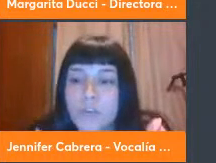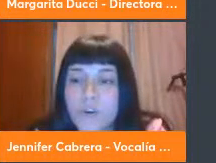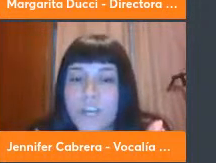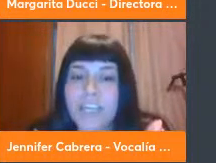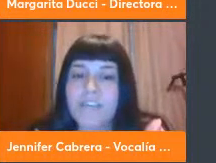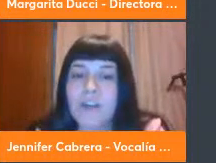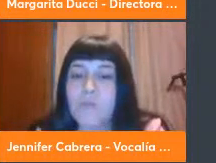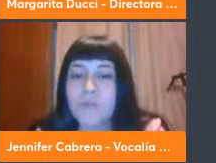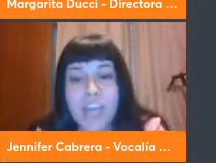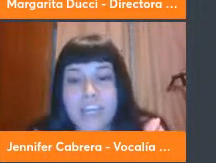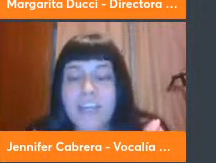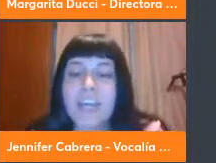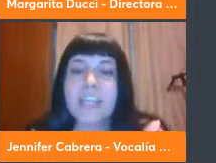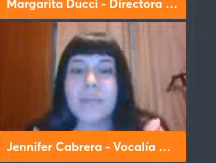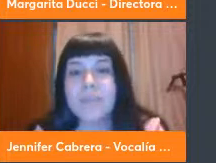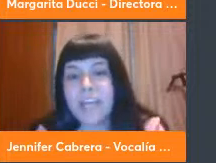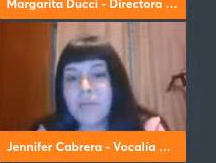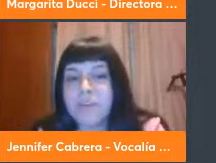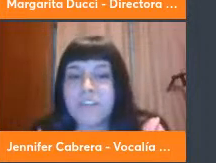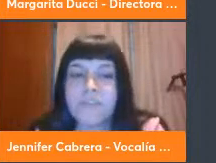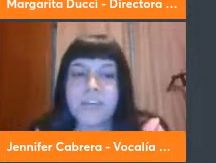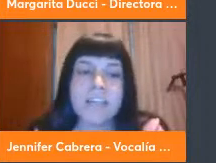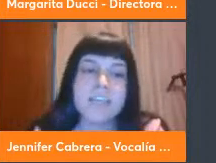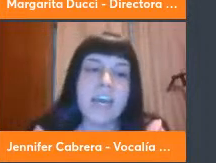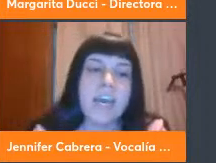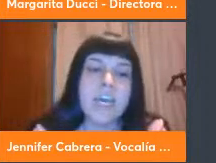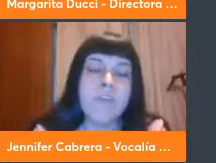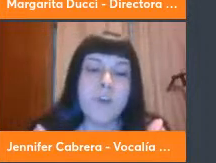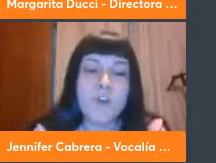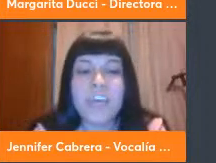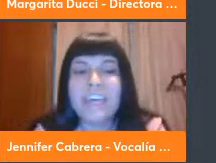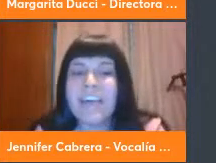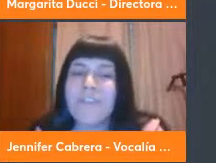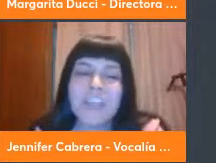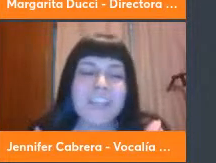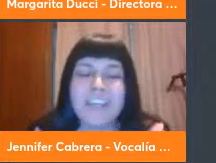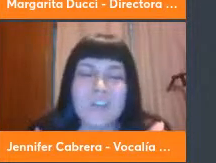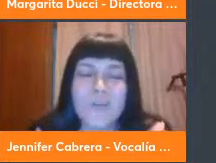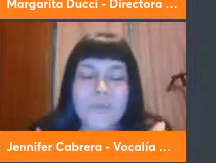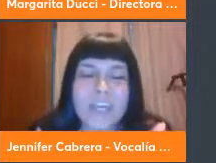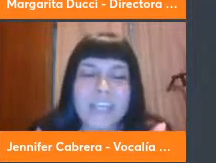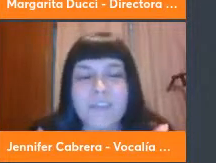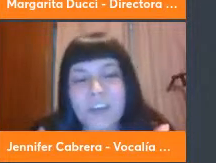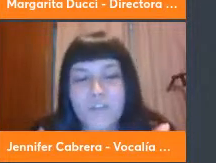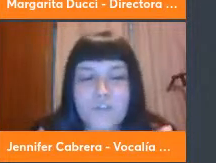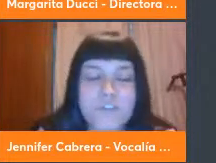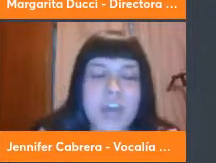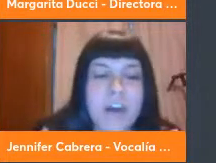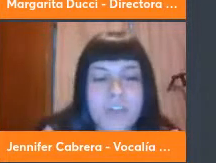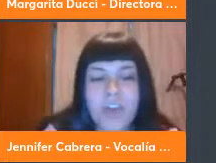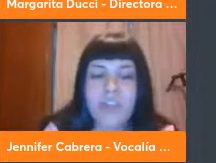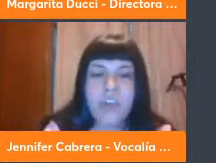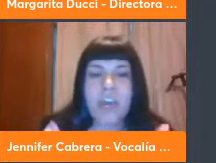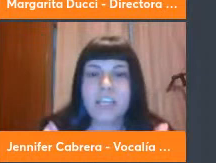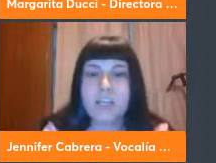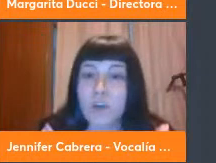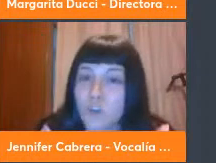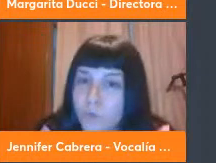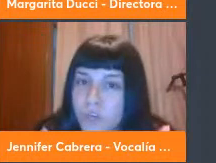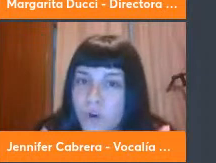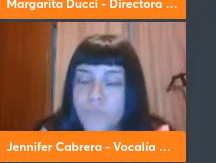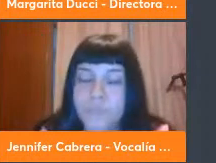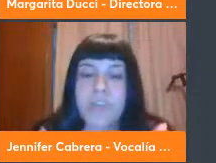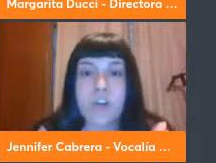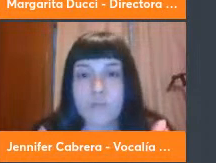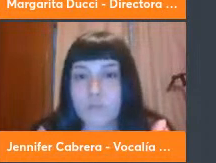objetivos a nivel mundial tienen metas específicas y bueno y van y son bien diversos o sea desde el tema